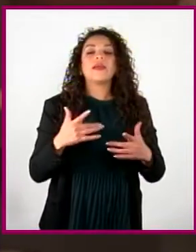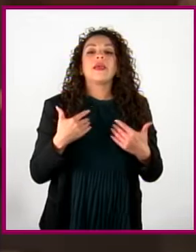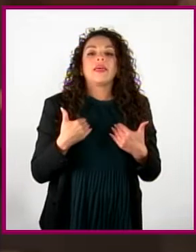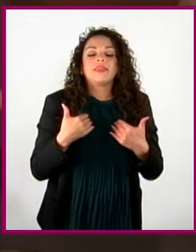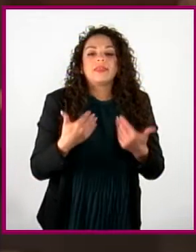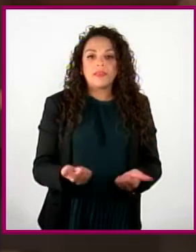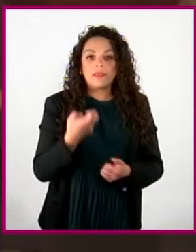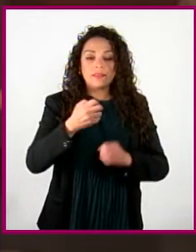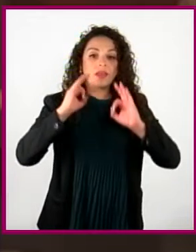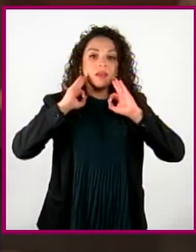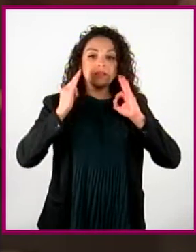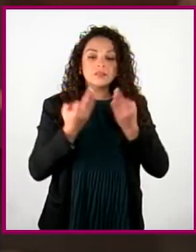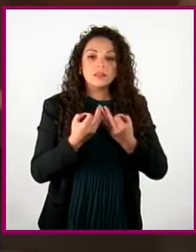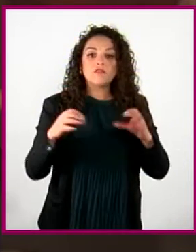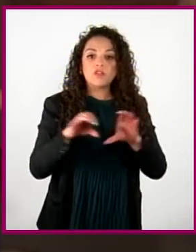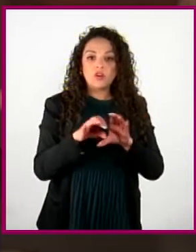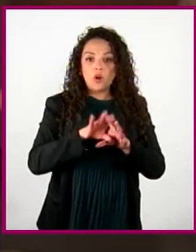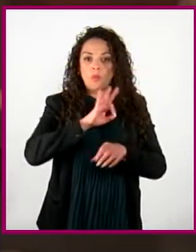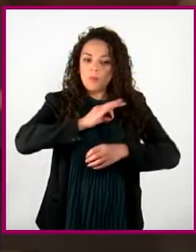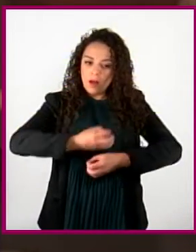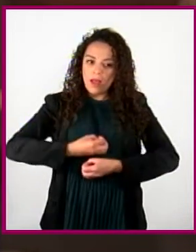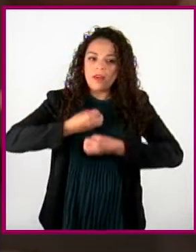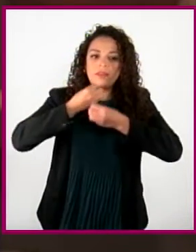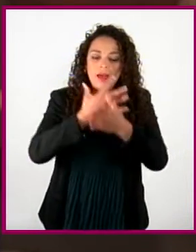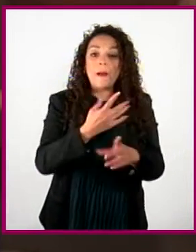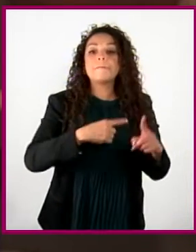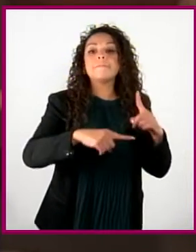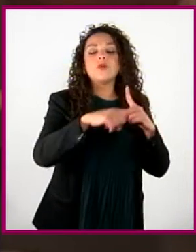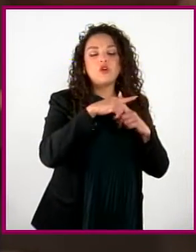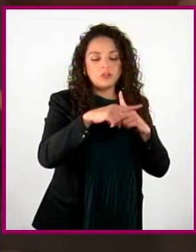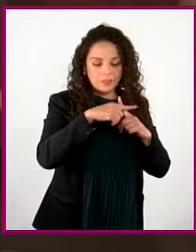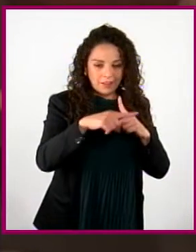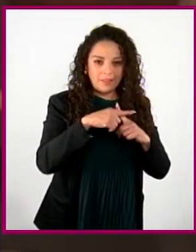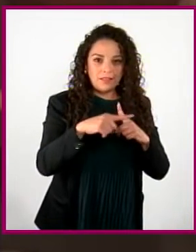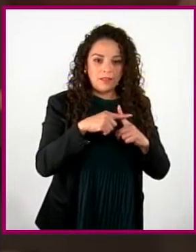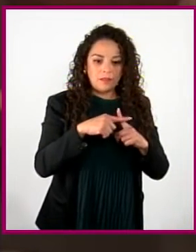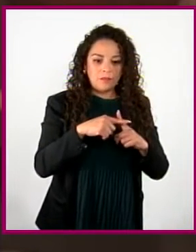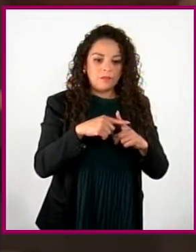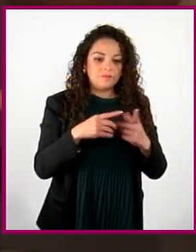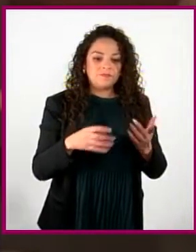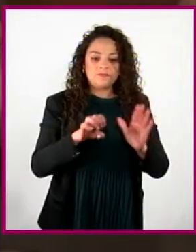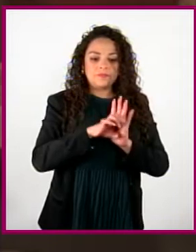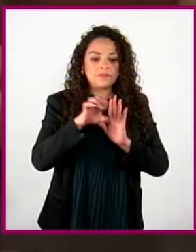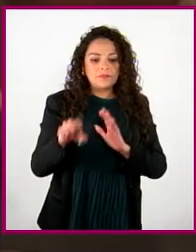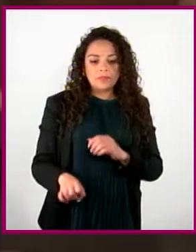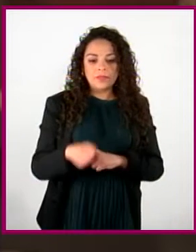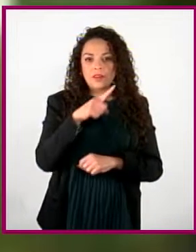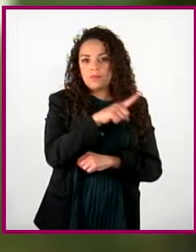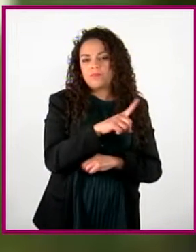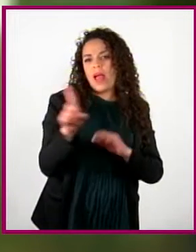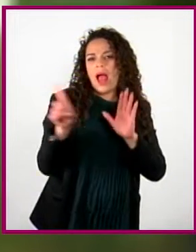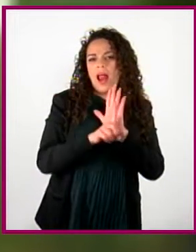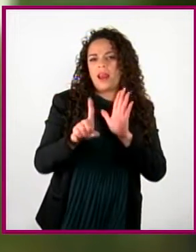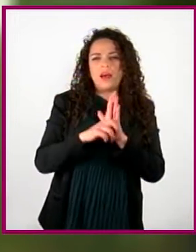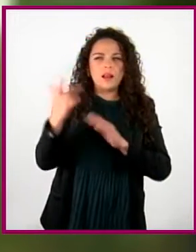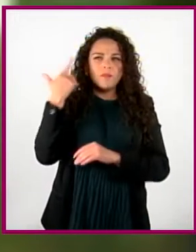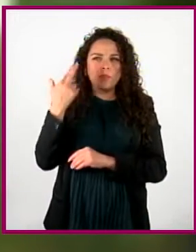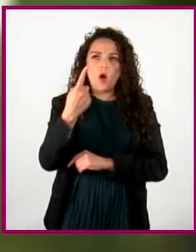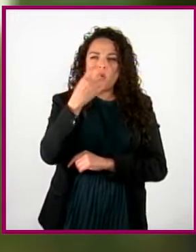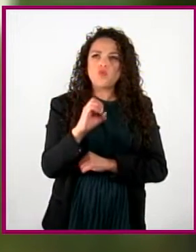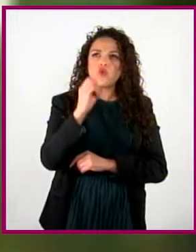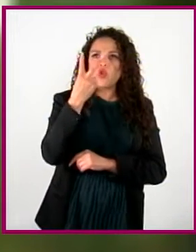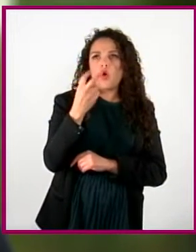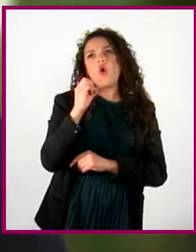darles una salida beneficiosa. Pon una alarma que suene unas dos o tres veces al día. Cuando suene,